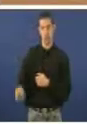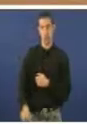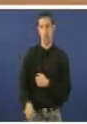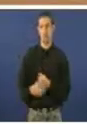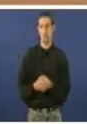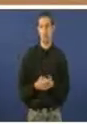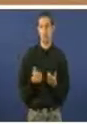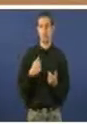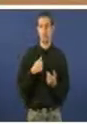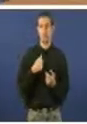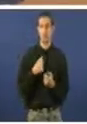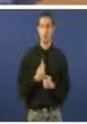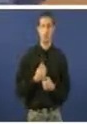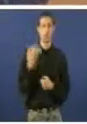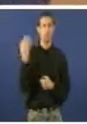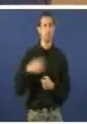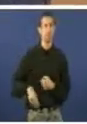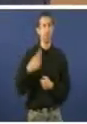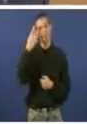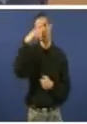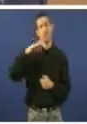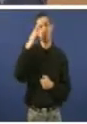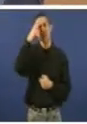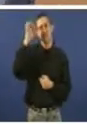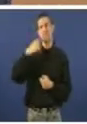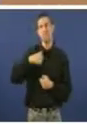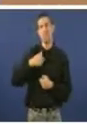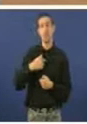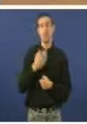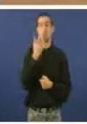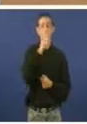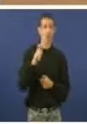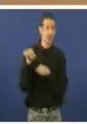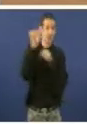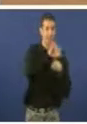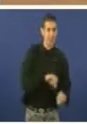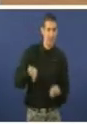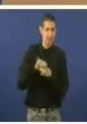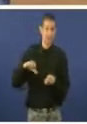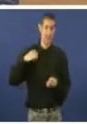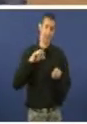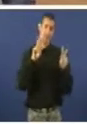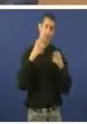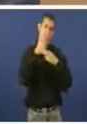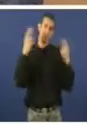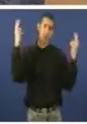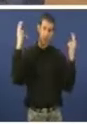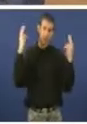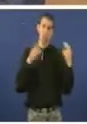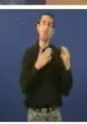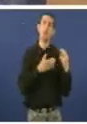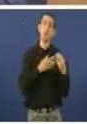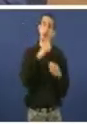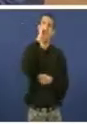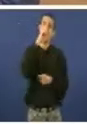Estou convencido, señoría, que os que creen e defenden a sanidade pública mañan recordarán que gracias aos que creemos